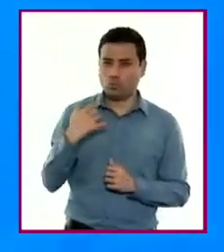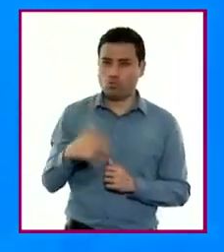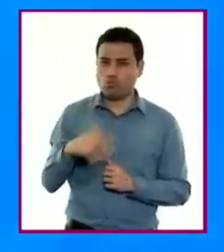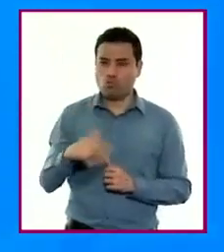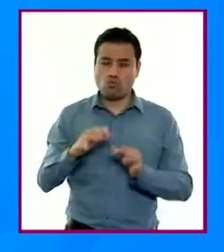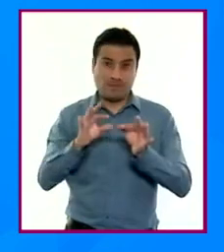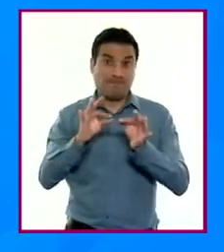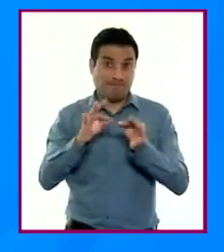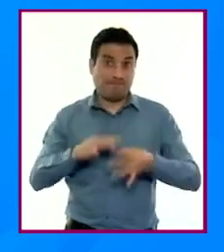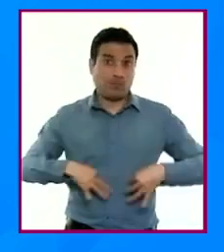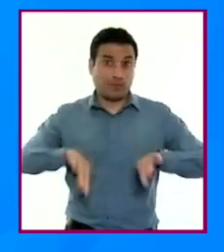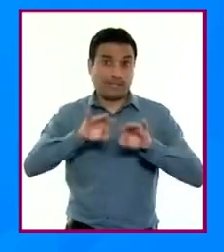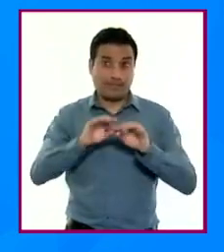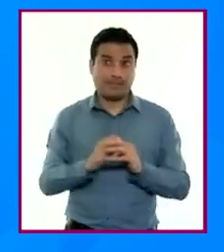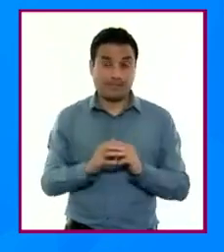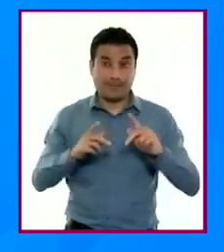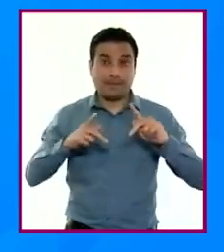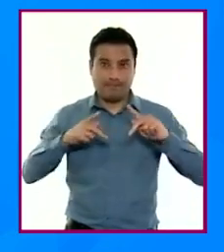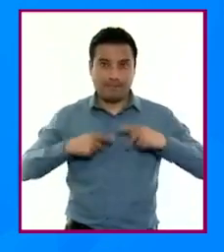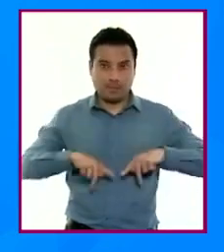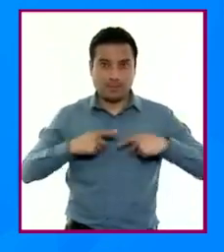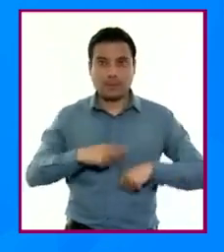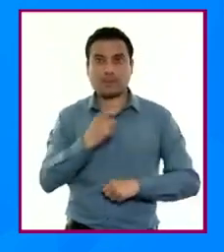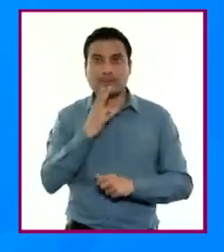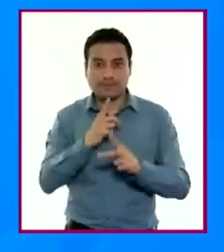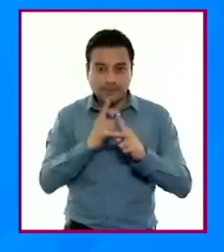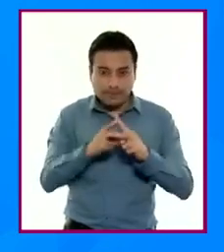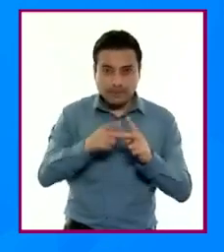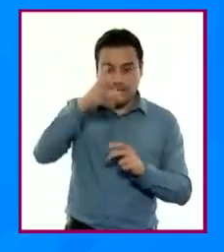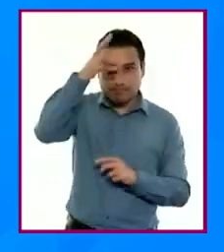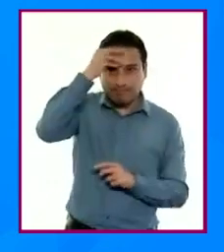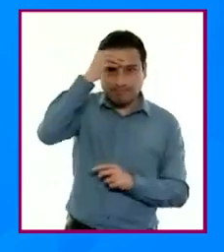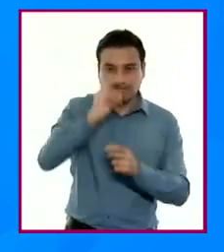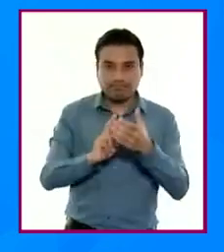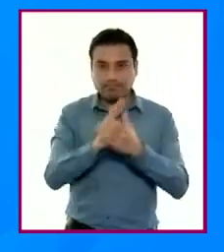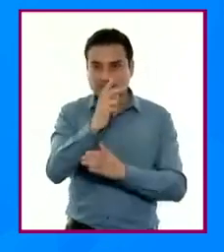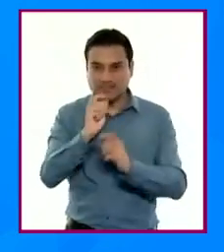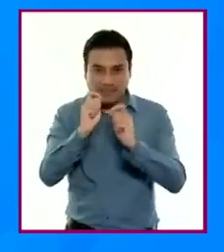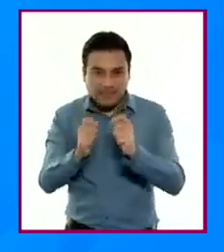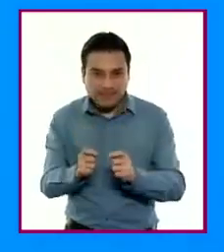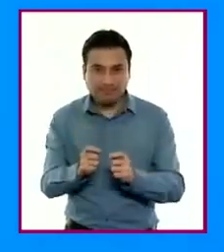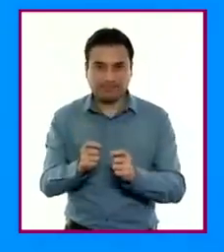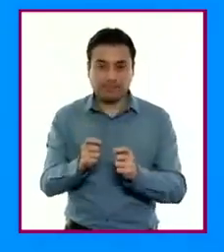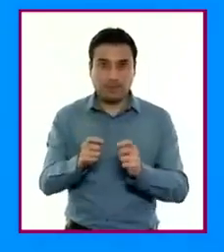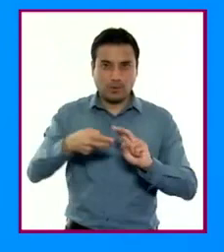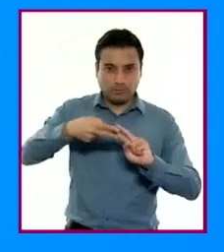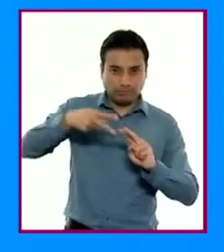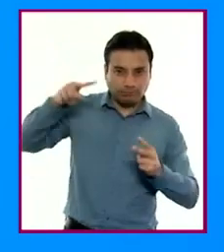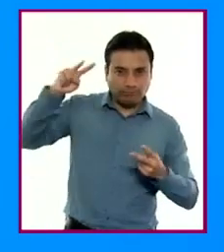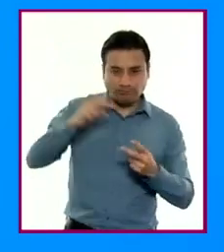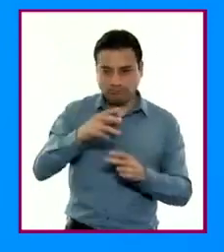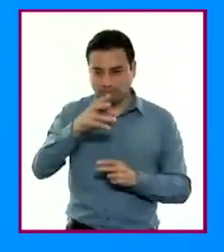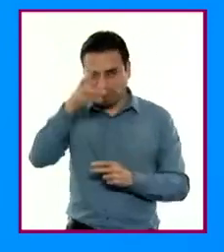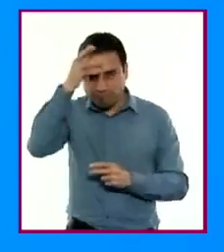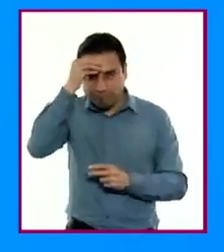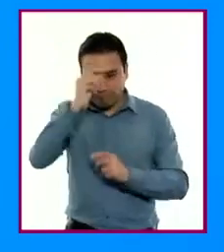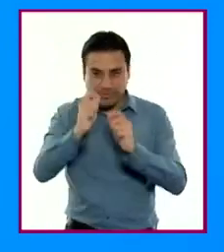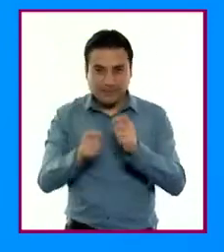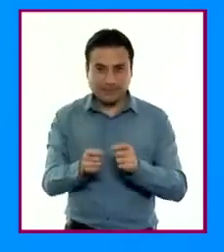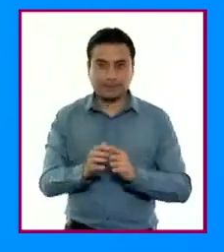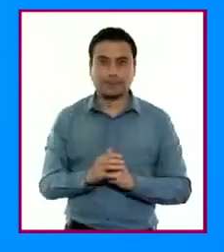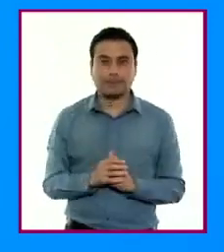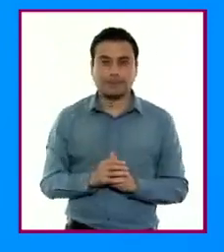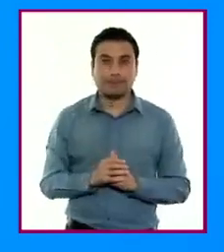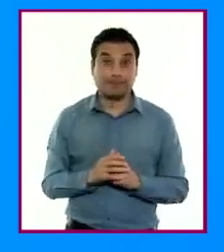relevante en varias áreas de las ciencias biológicas, como la ecología y la genética. Asimismo, se